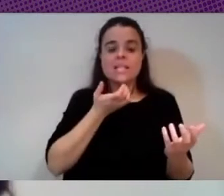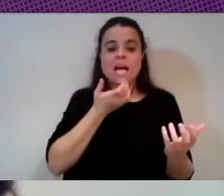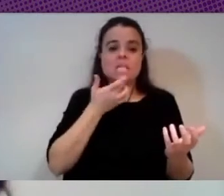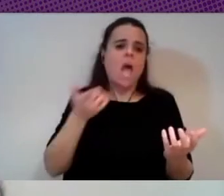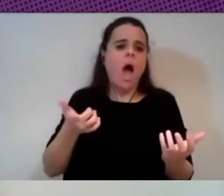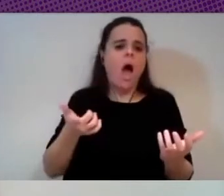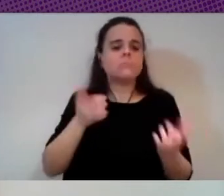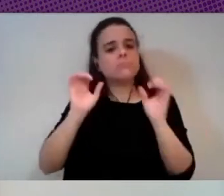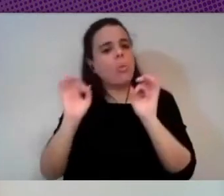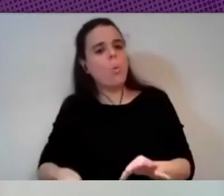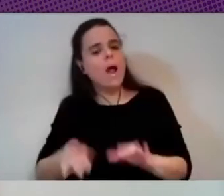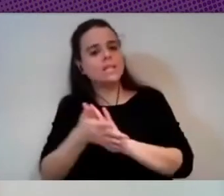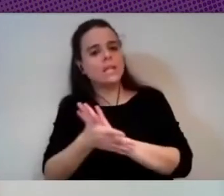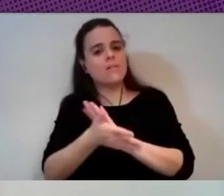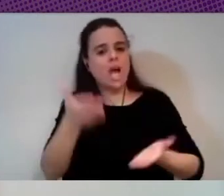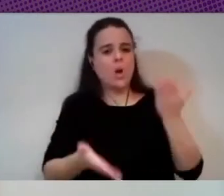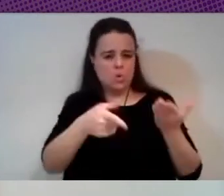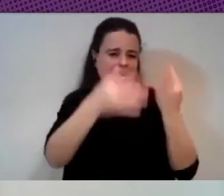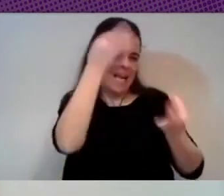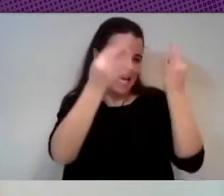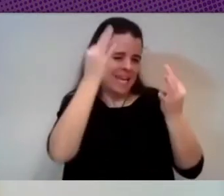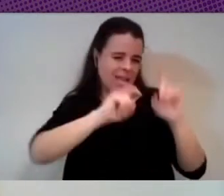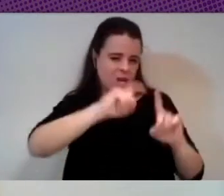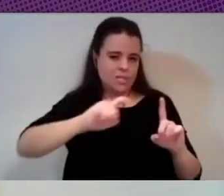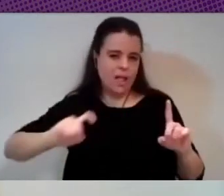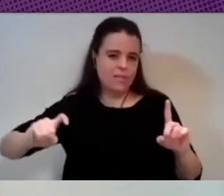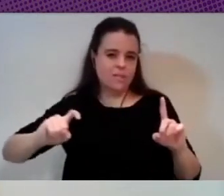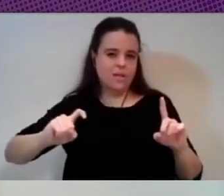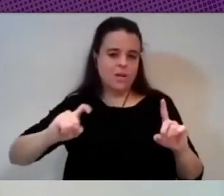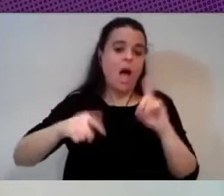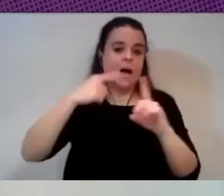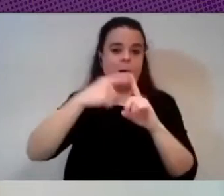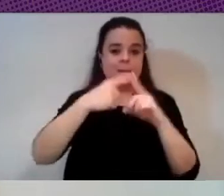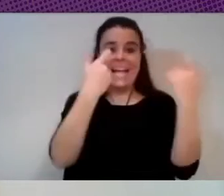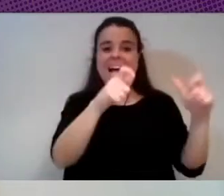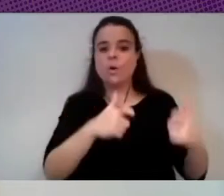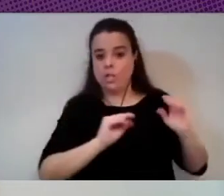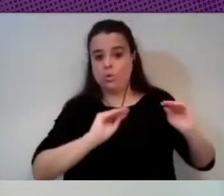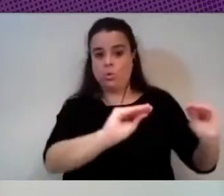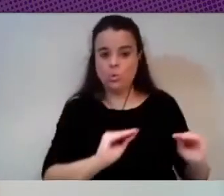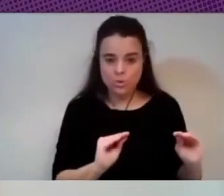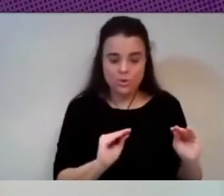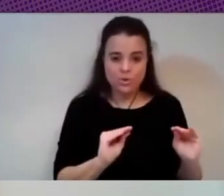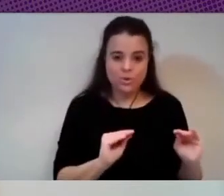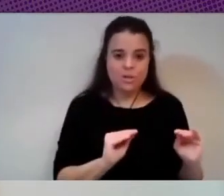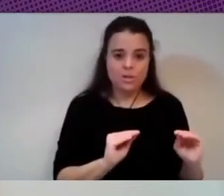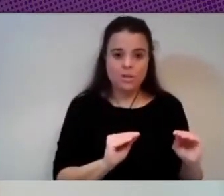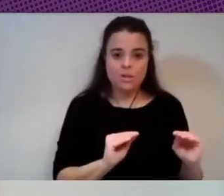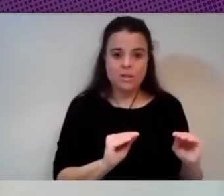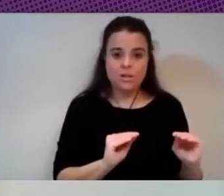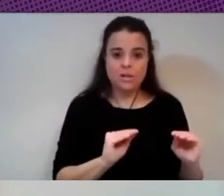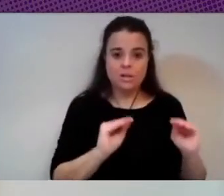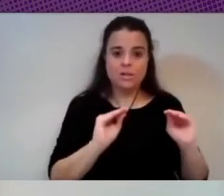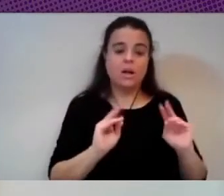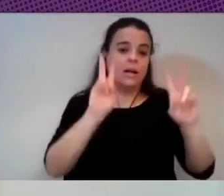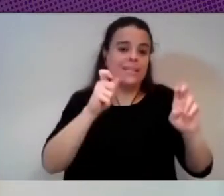criterio técnico estadístico que además con unas categorías reducidas allí porque bueno y aparte que las categorías raciales no tienen nada que ver las